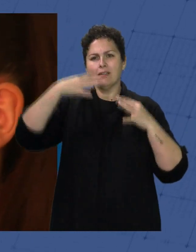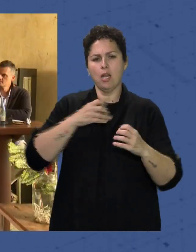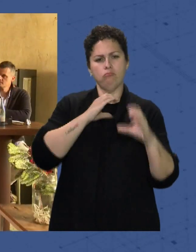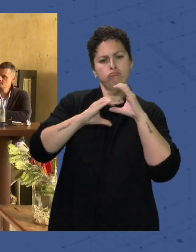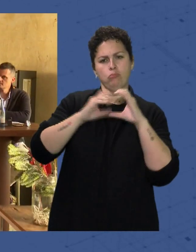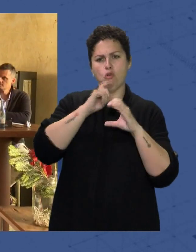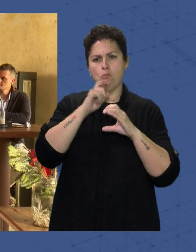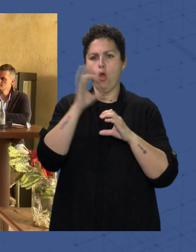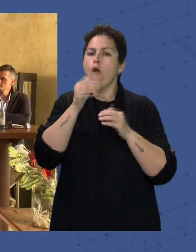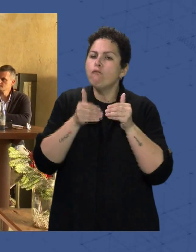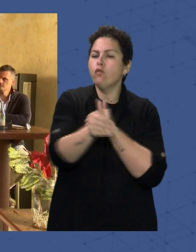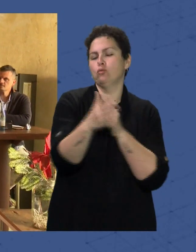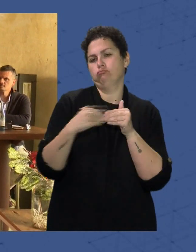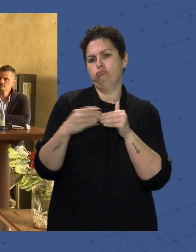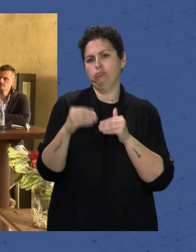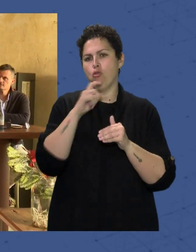potenciales